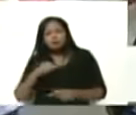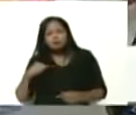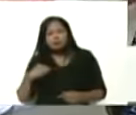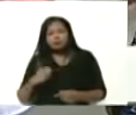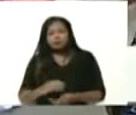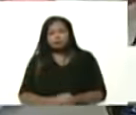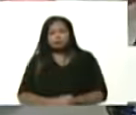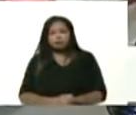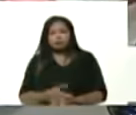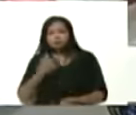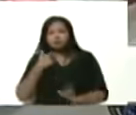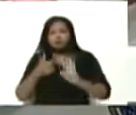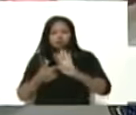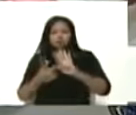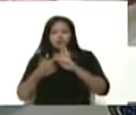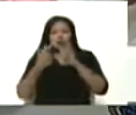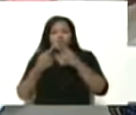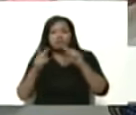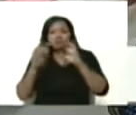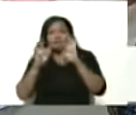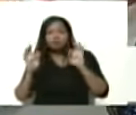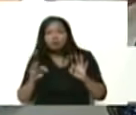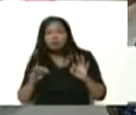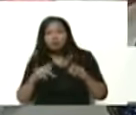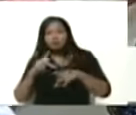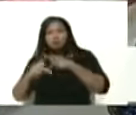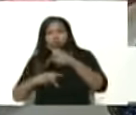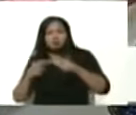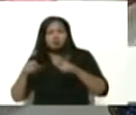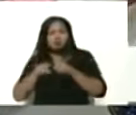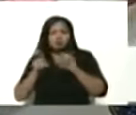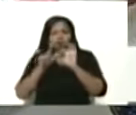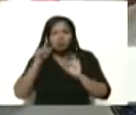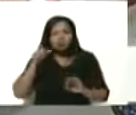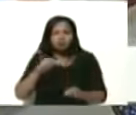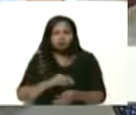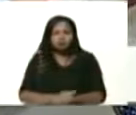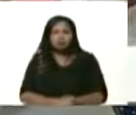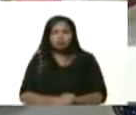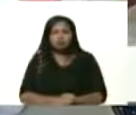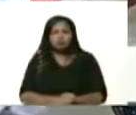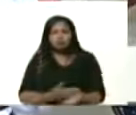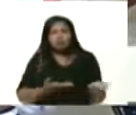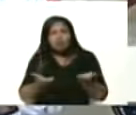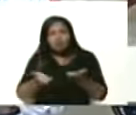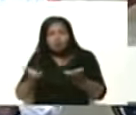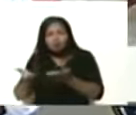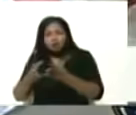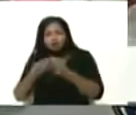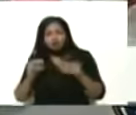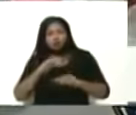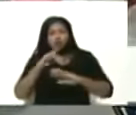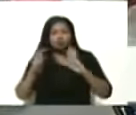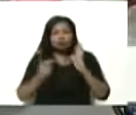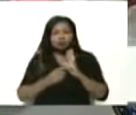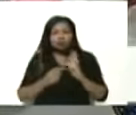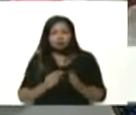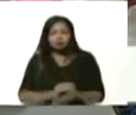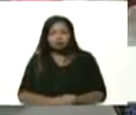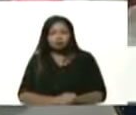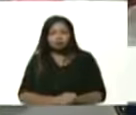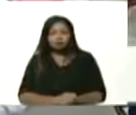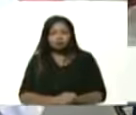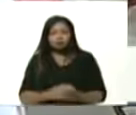otras industrias que pueden producir piezas y partes que pueden ser parte de la logística de manera tal de que toda la industria mirandina